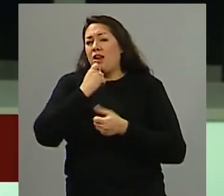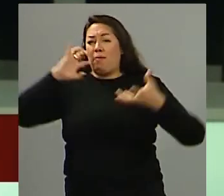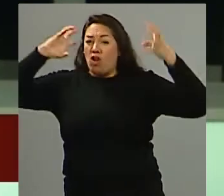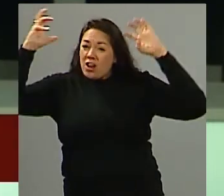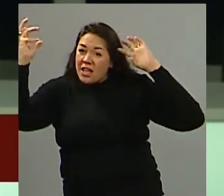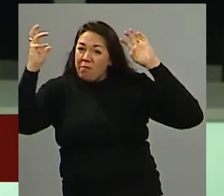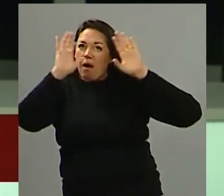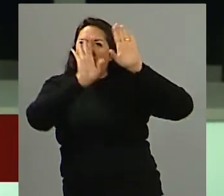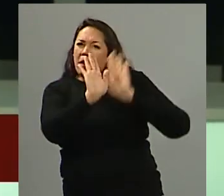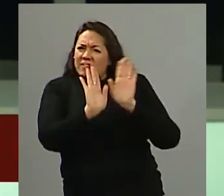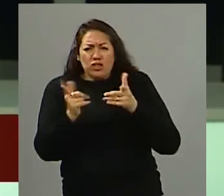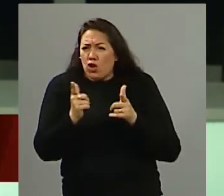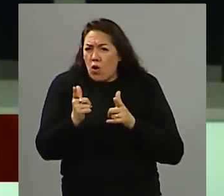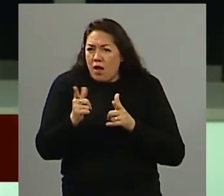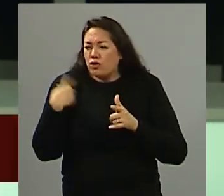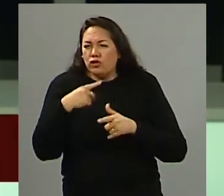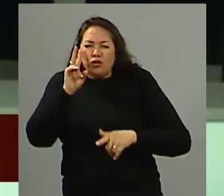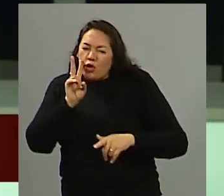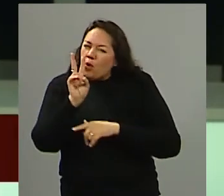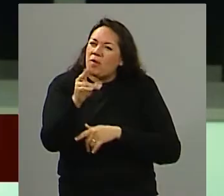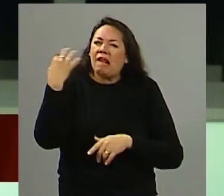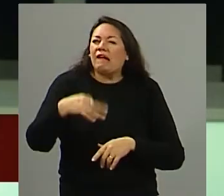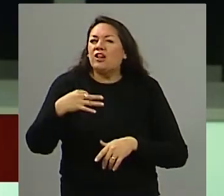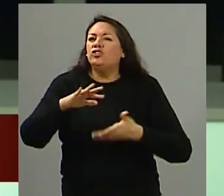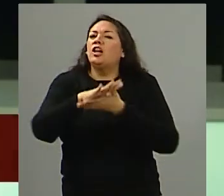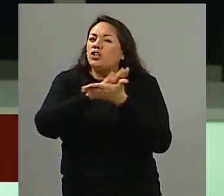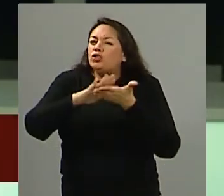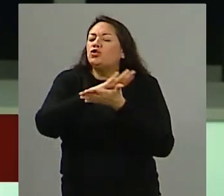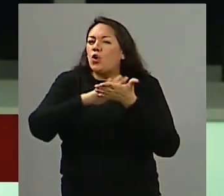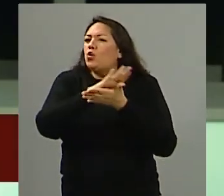pero lo que nosotros no podemos dejar de visualizar son aquellas soluciones